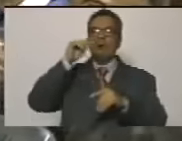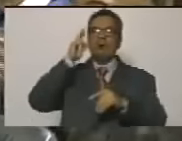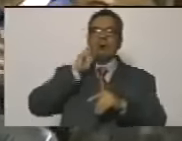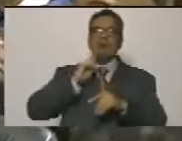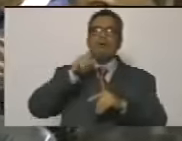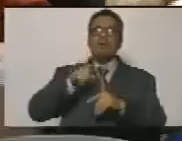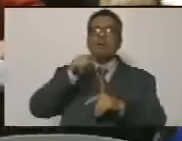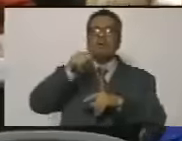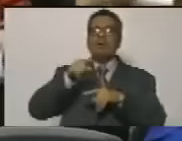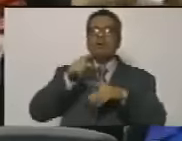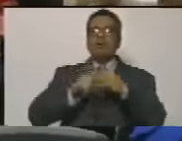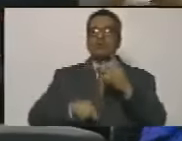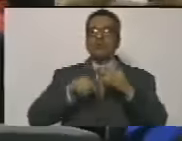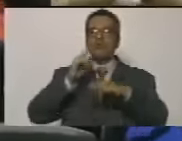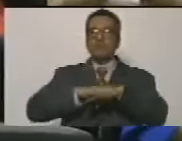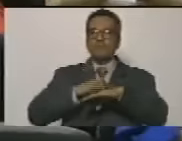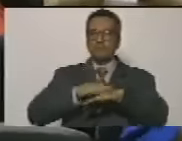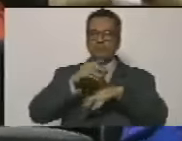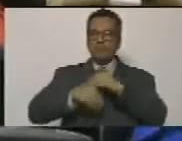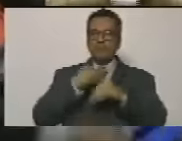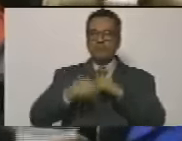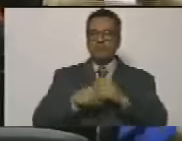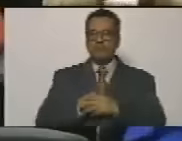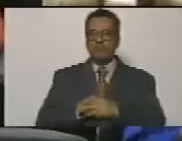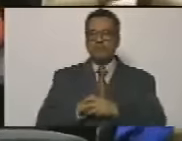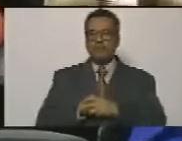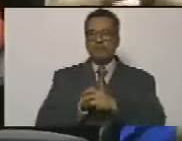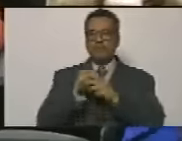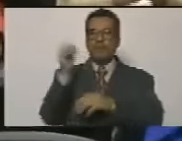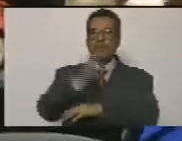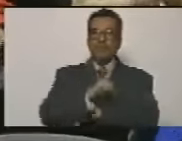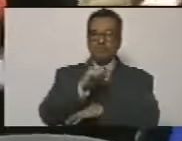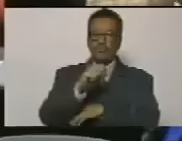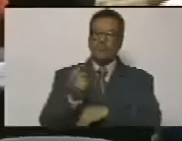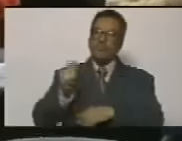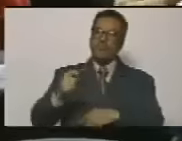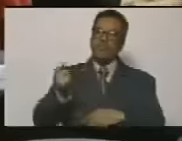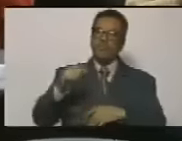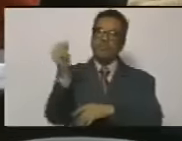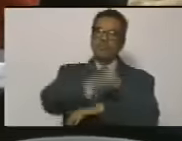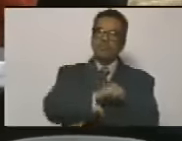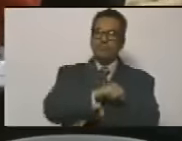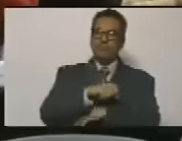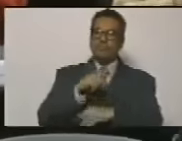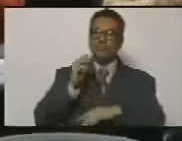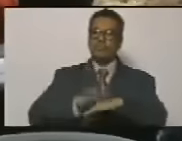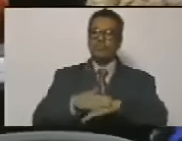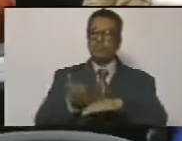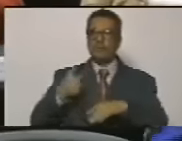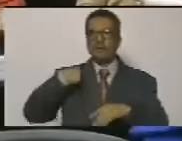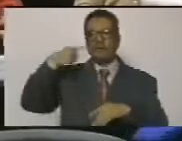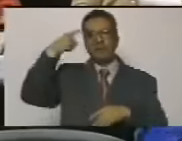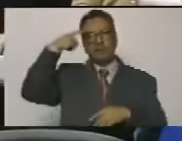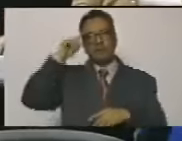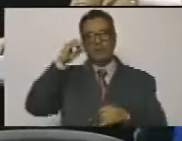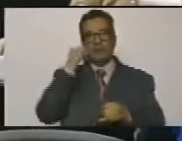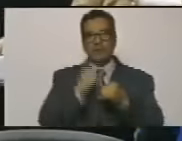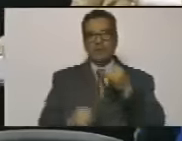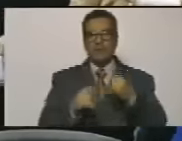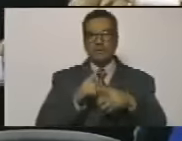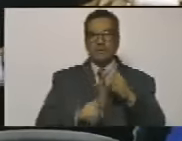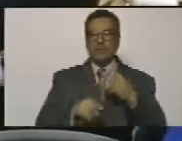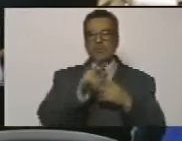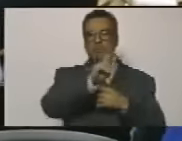y han conceseado derrotas y más derrotas por lo menos en los últimos